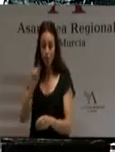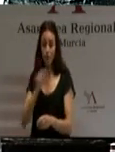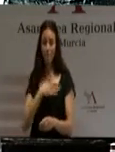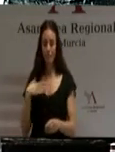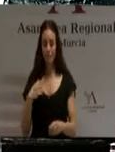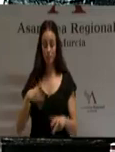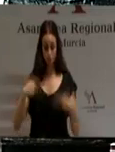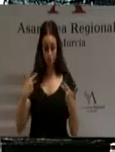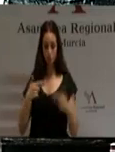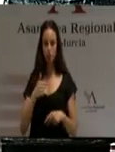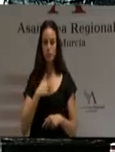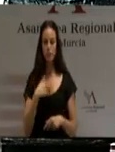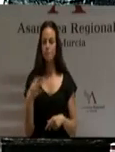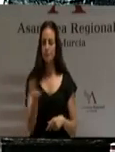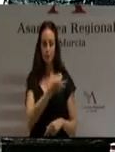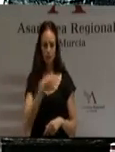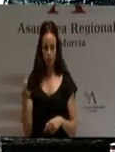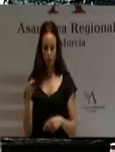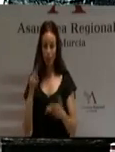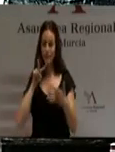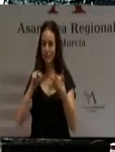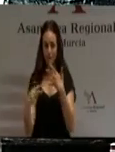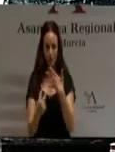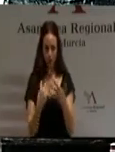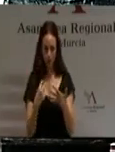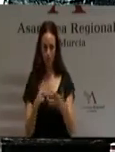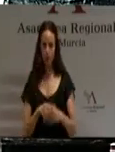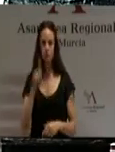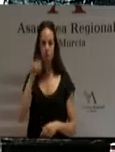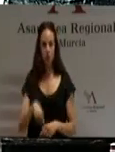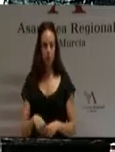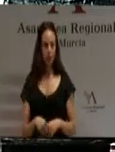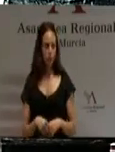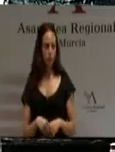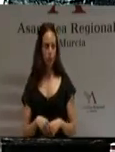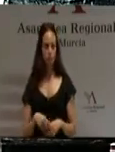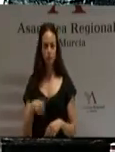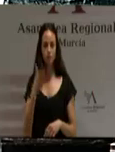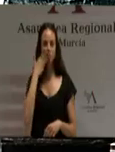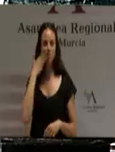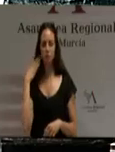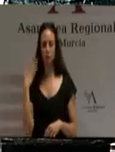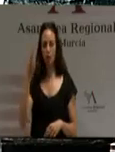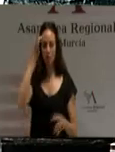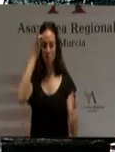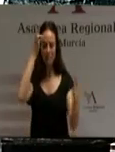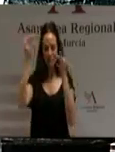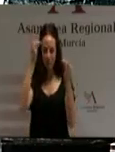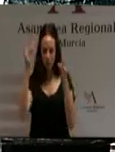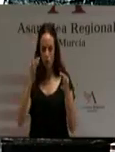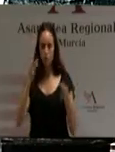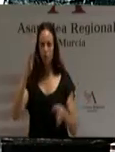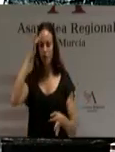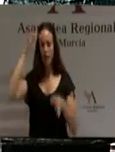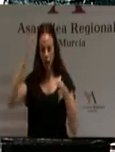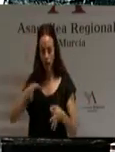caracterizarse por la eficacia, la transparencia, la austeridad, el rigor y la racionalización de los